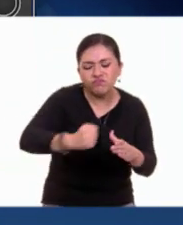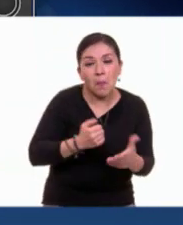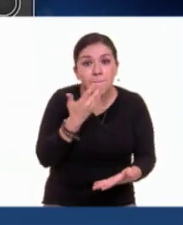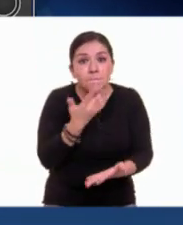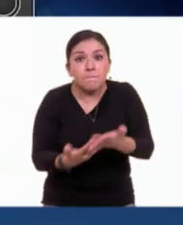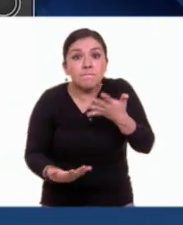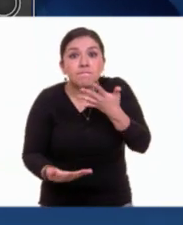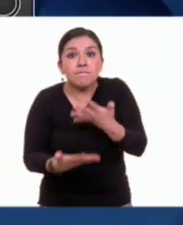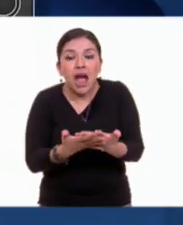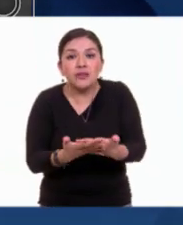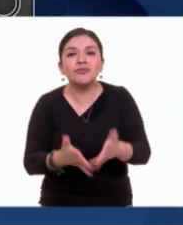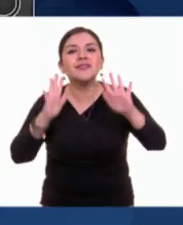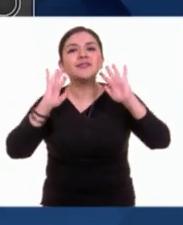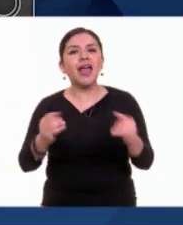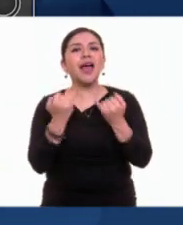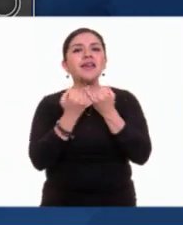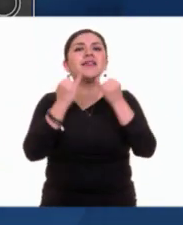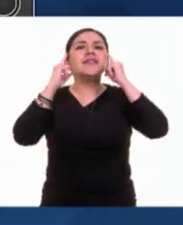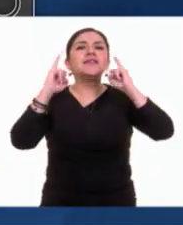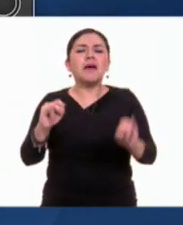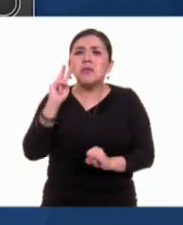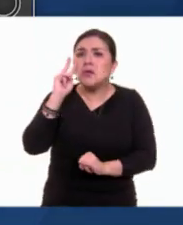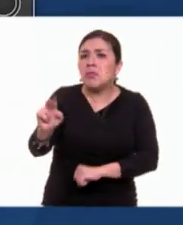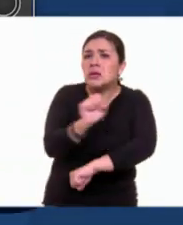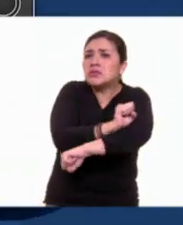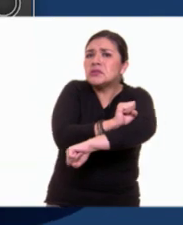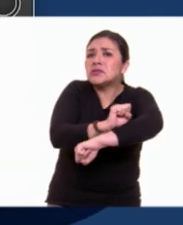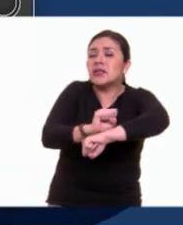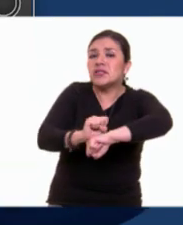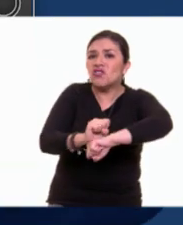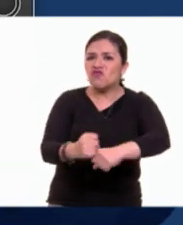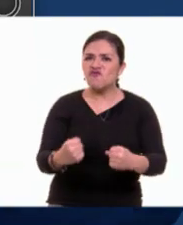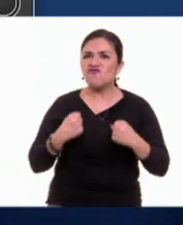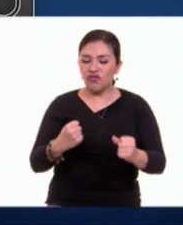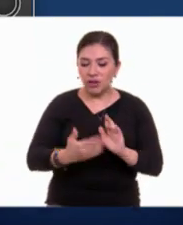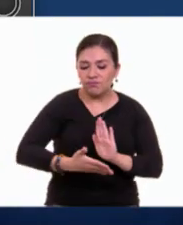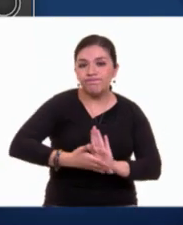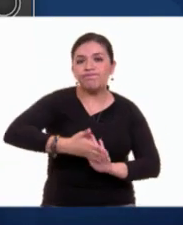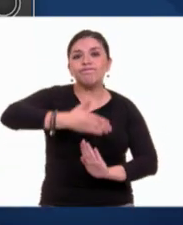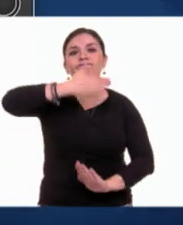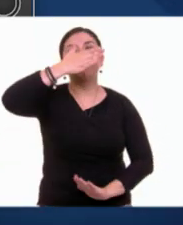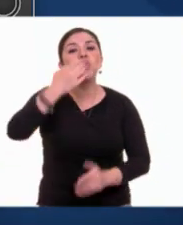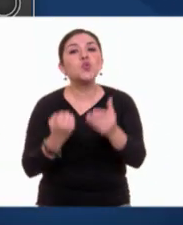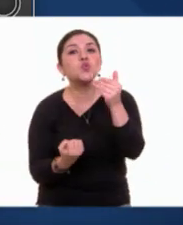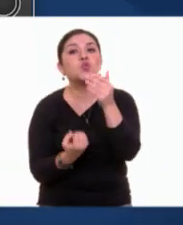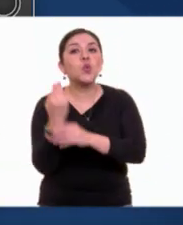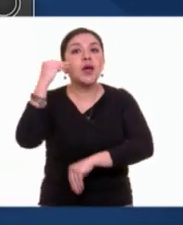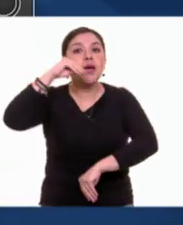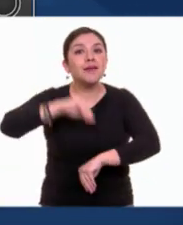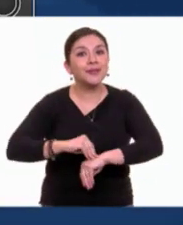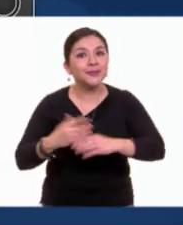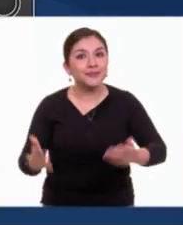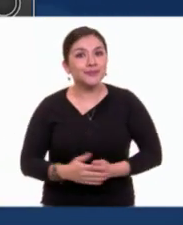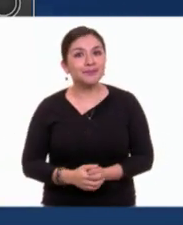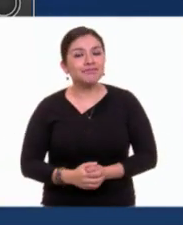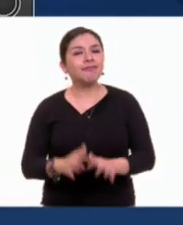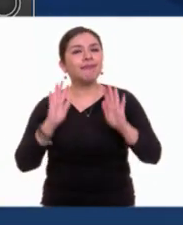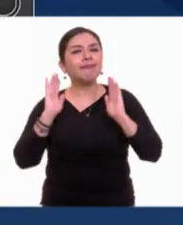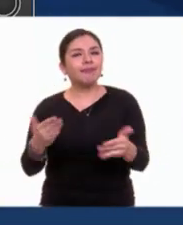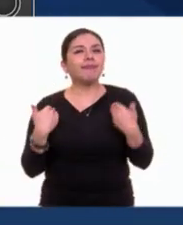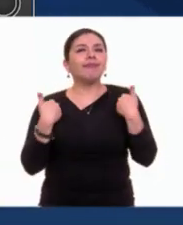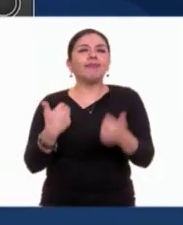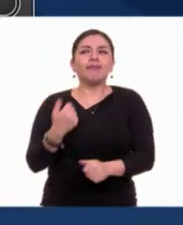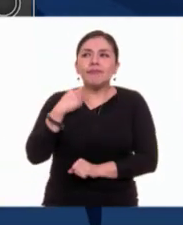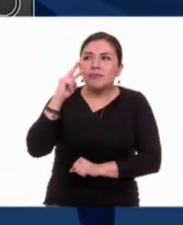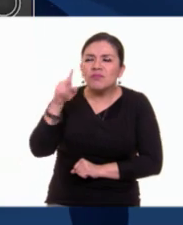inauguraron la sencilla firmeza y la frescura. ¡Ay, qué lección me